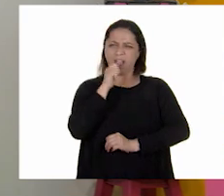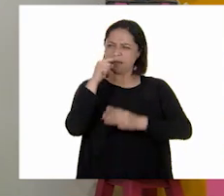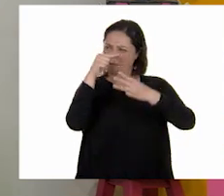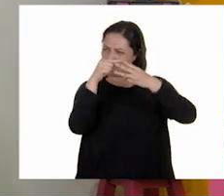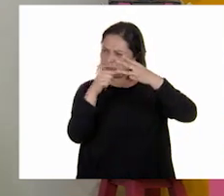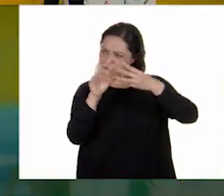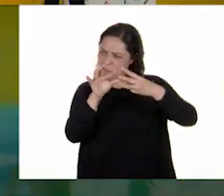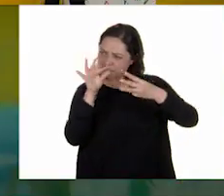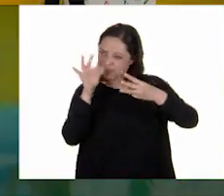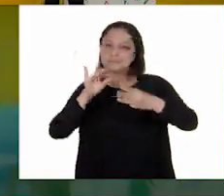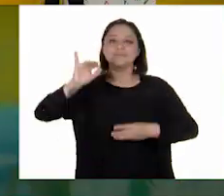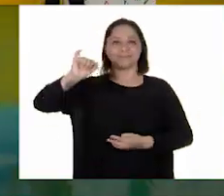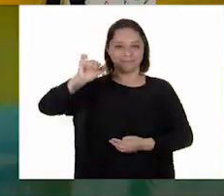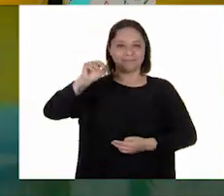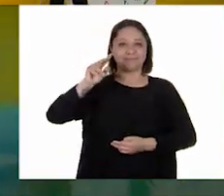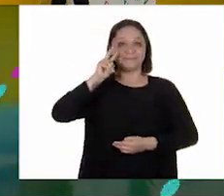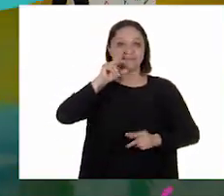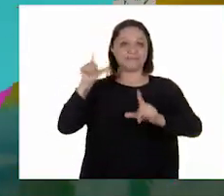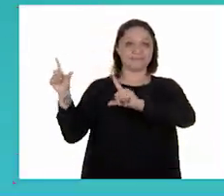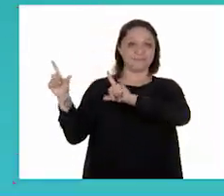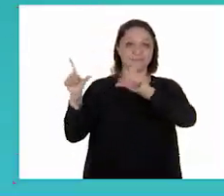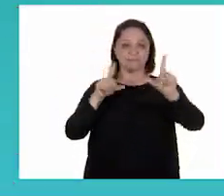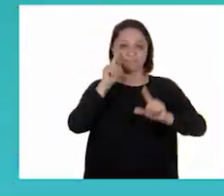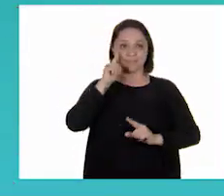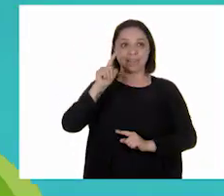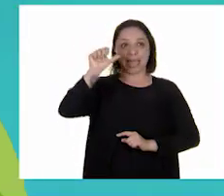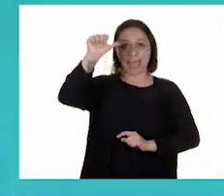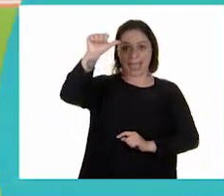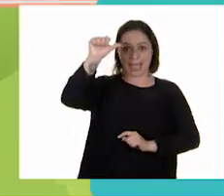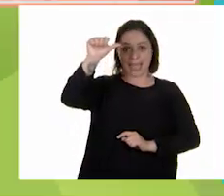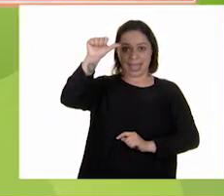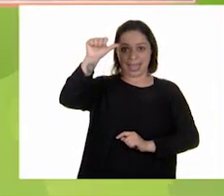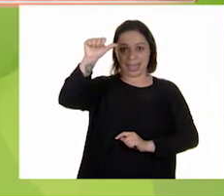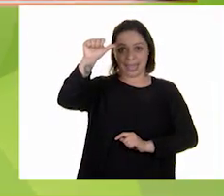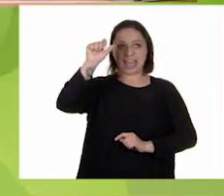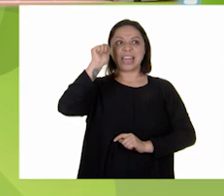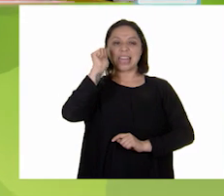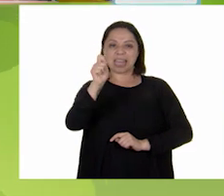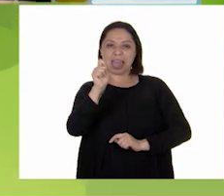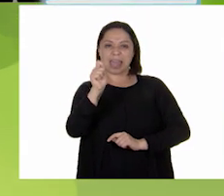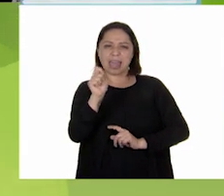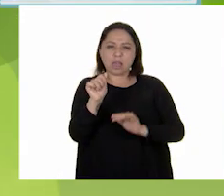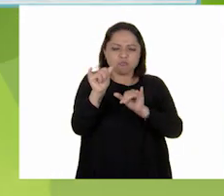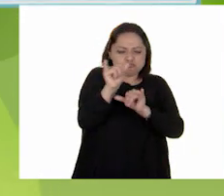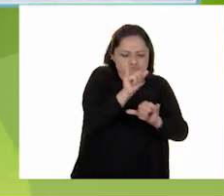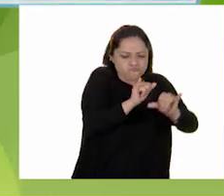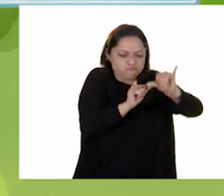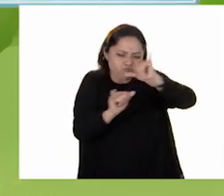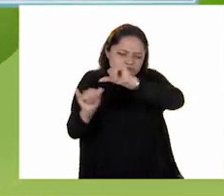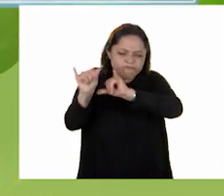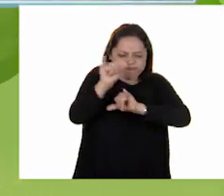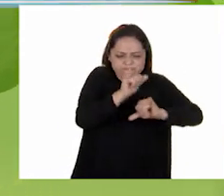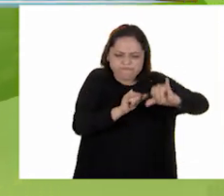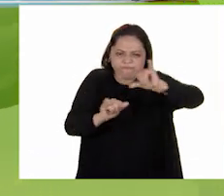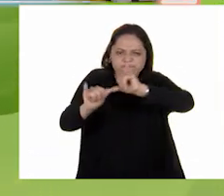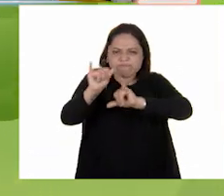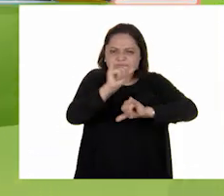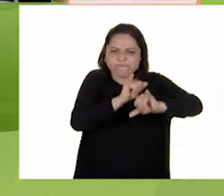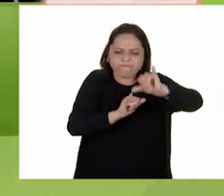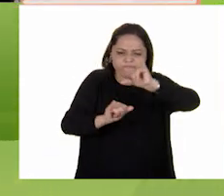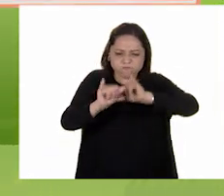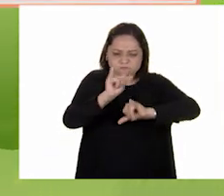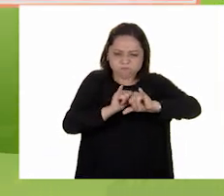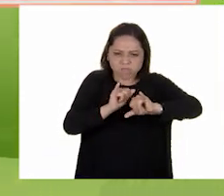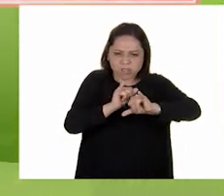Sí, a ver, vamos a ver. Inciso A. Es una mezcla de sustancias que enferman a tu